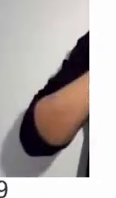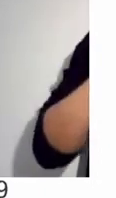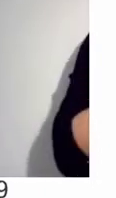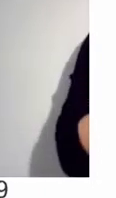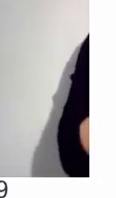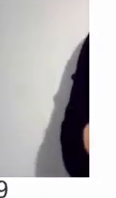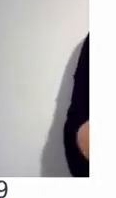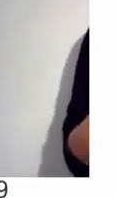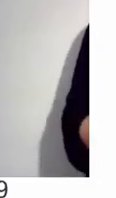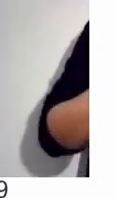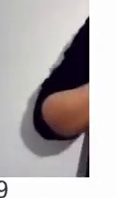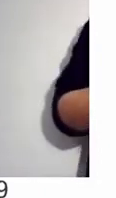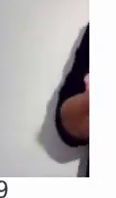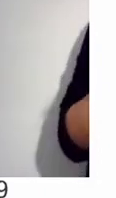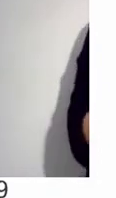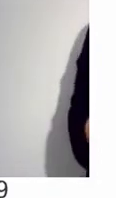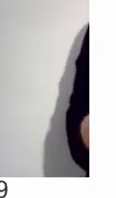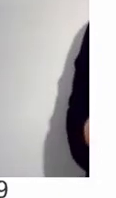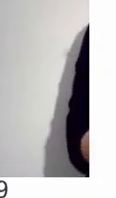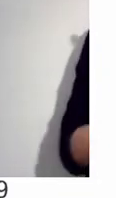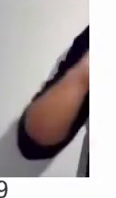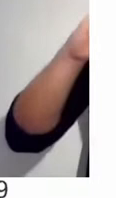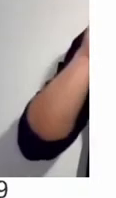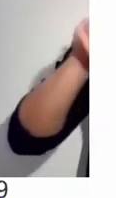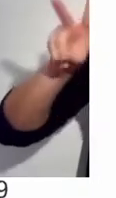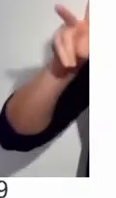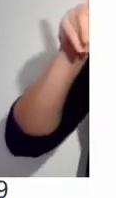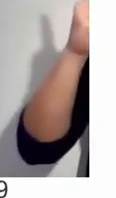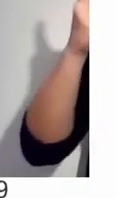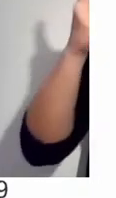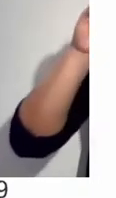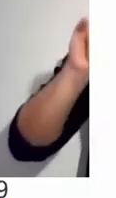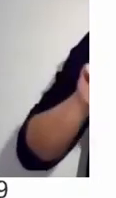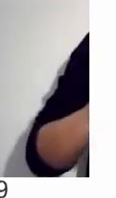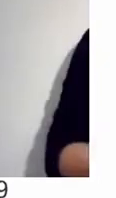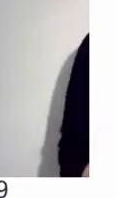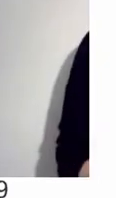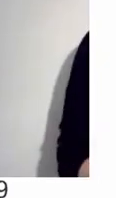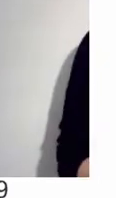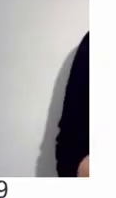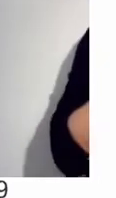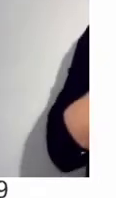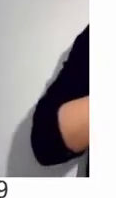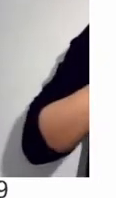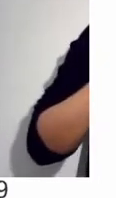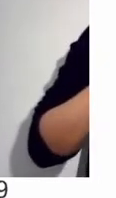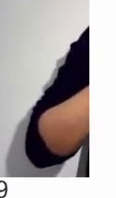Colega Nick Coldley En El London School Of Economics Y Que Si Quieren Conocer Más Sobre Este Tema